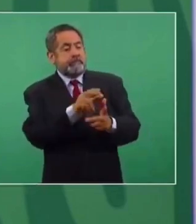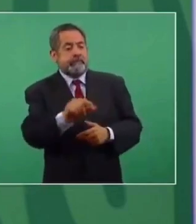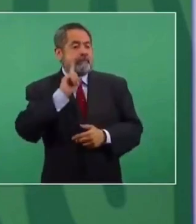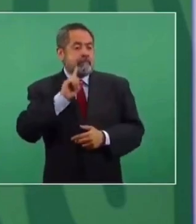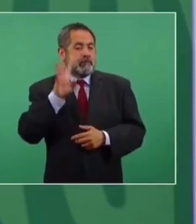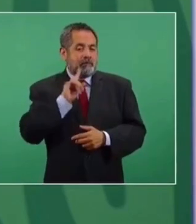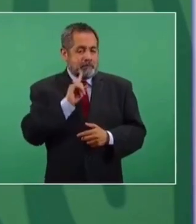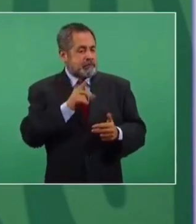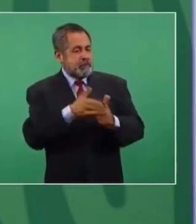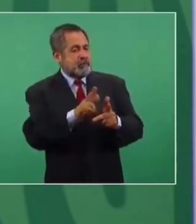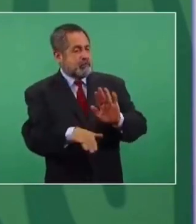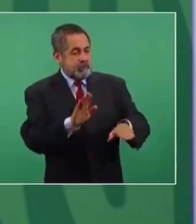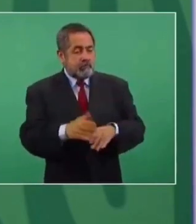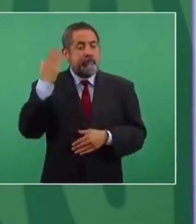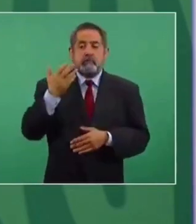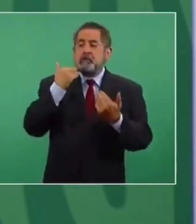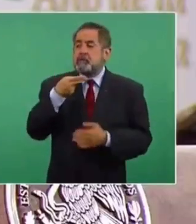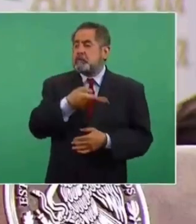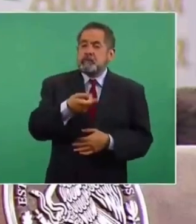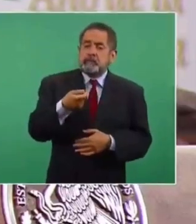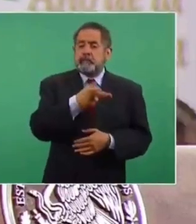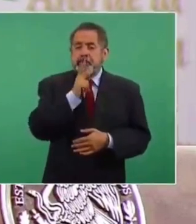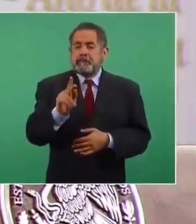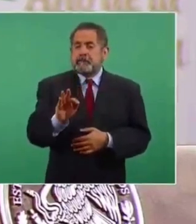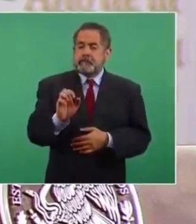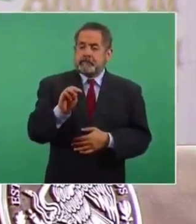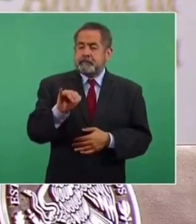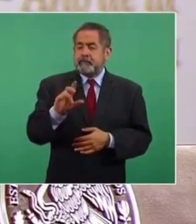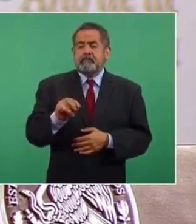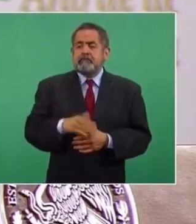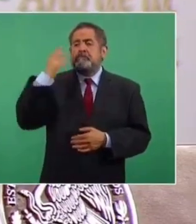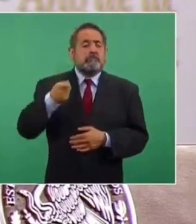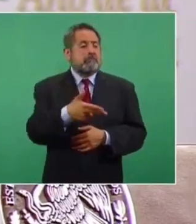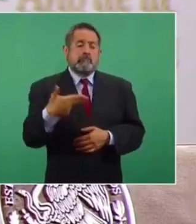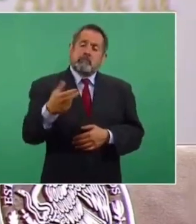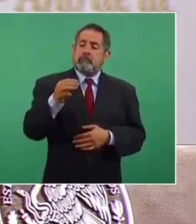antes no se consideraban feminicidios, eran homicidios.